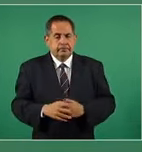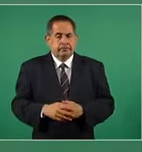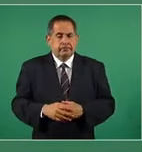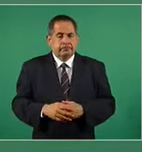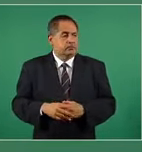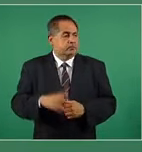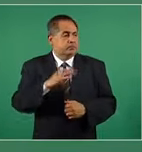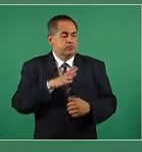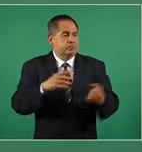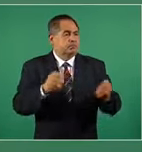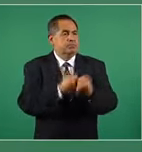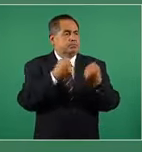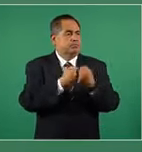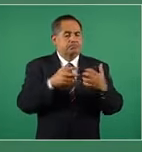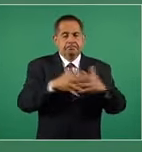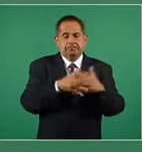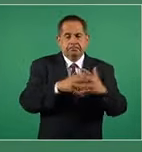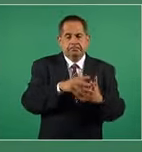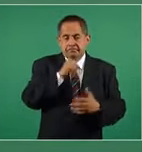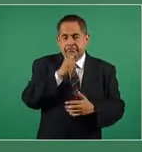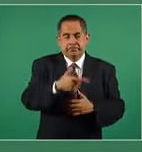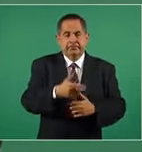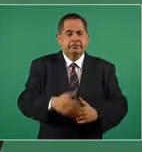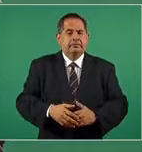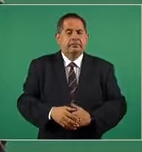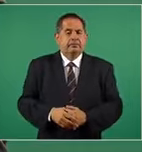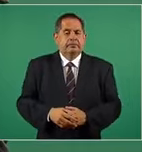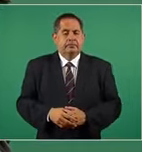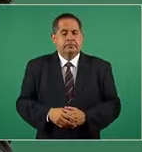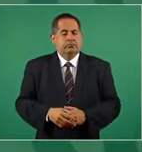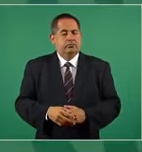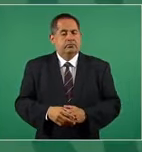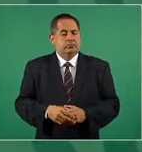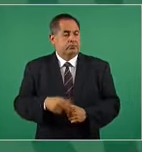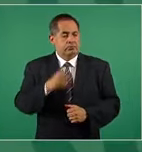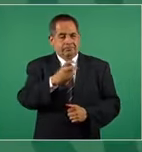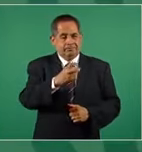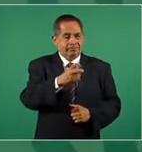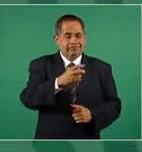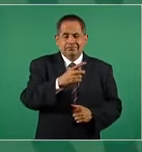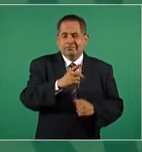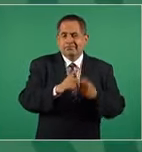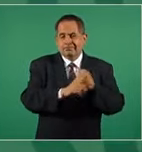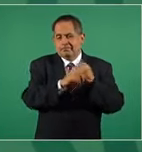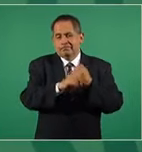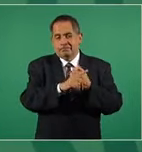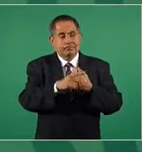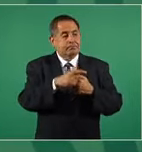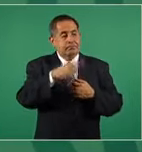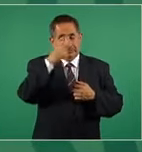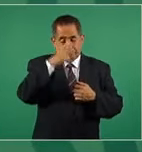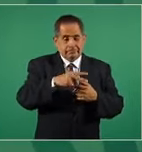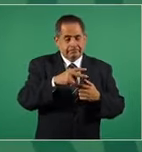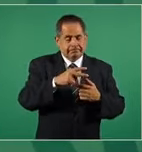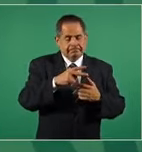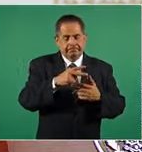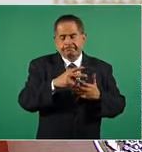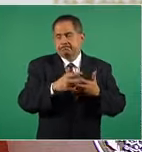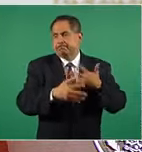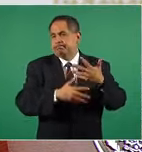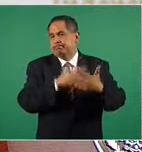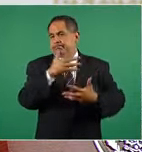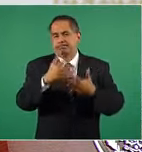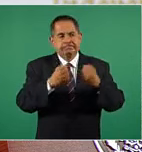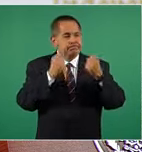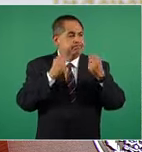habría actuado de esa forma y no se hubiese convertido nuestro país en un